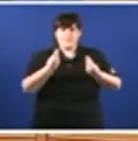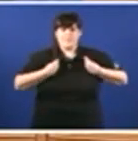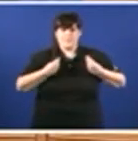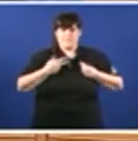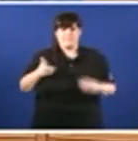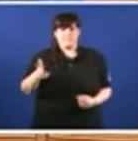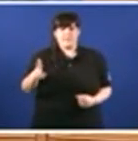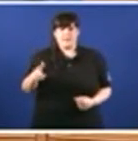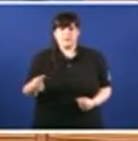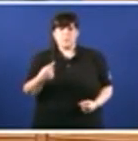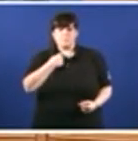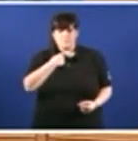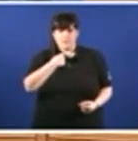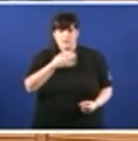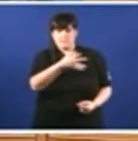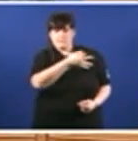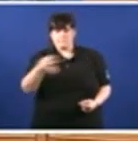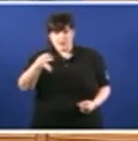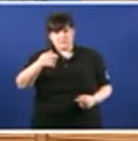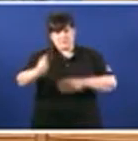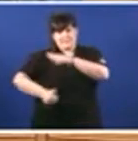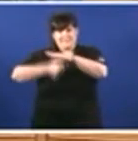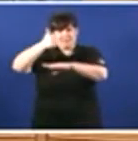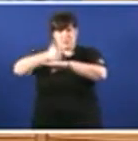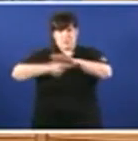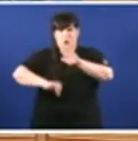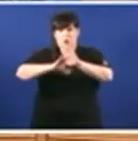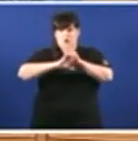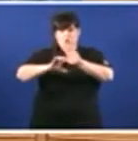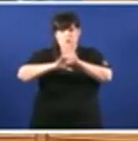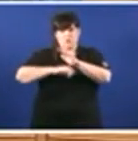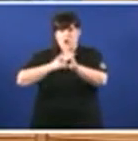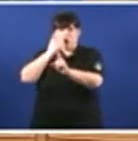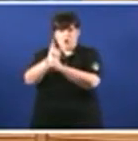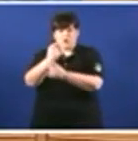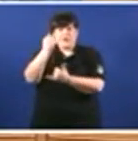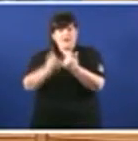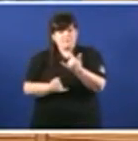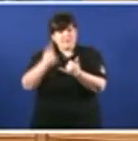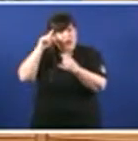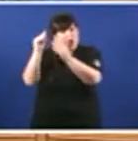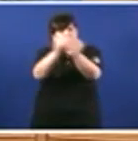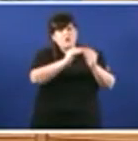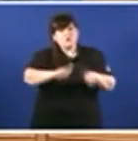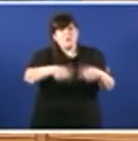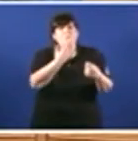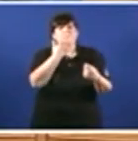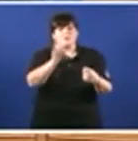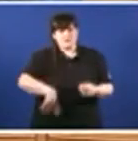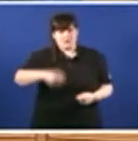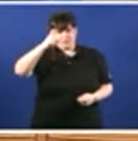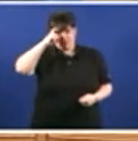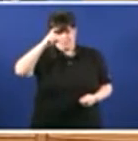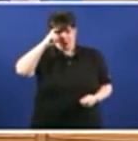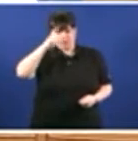e rompe la doctrina del Tribunal Constitucional Fue Zapatero el que quebrou o consenso en este tema arrumbando